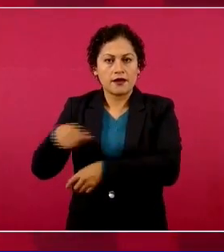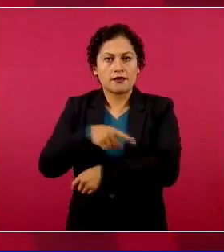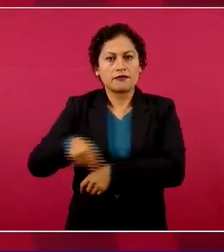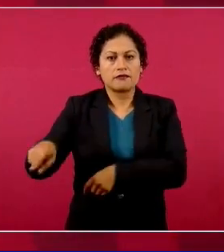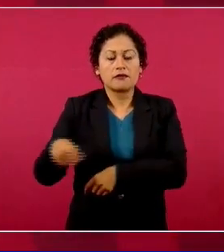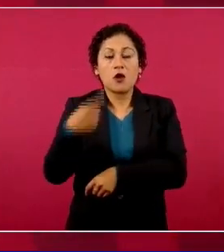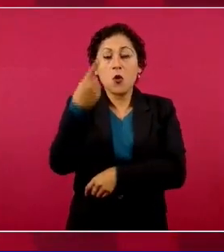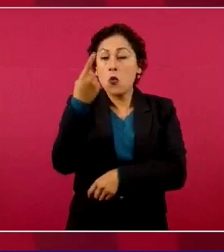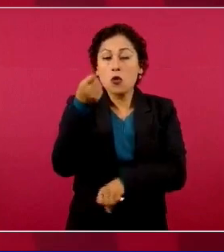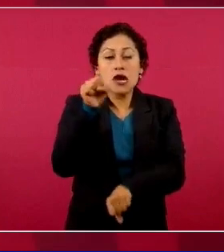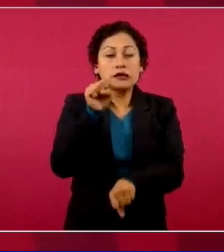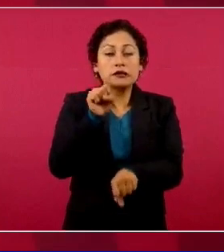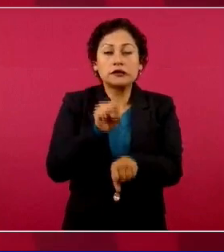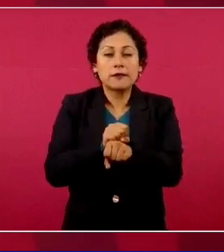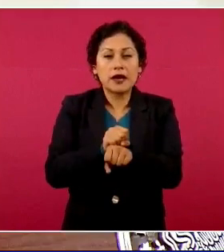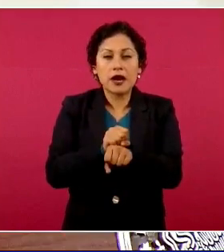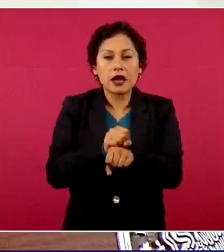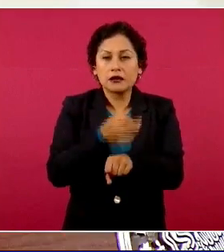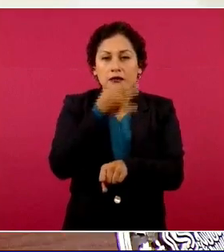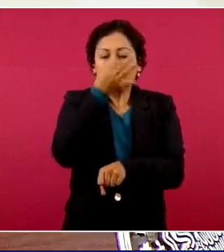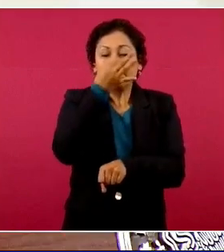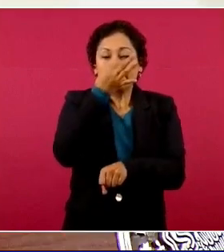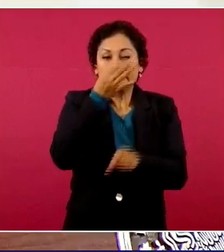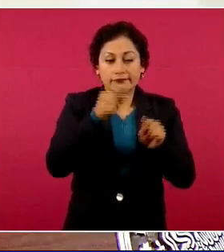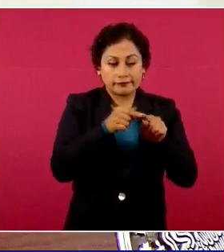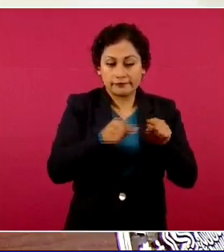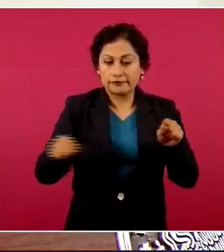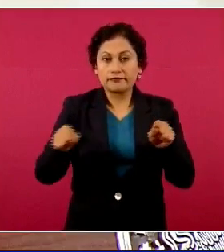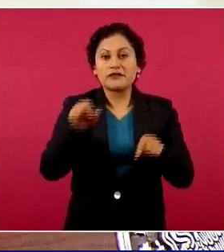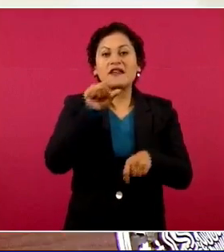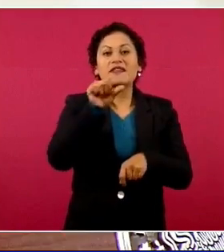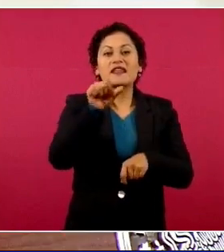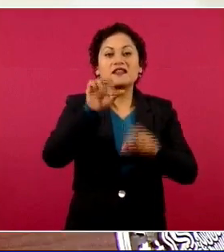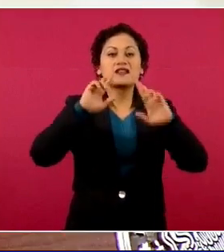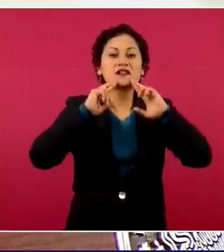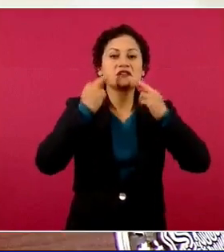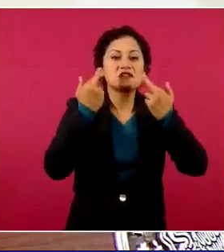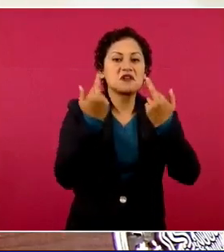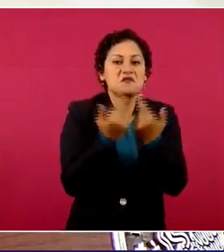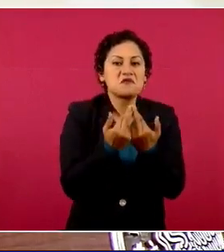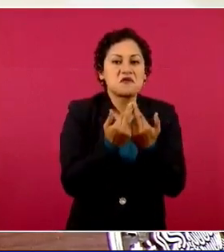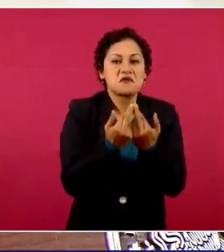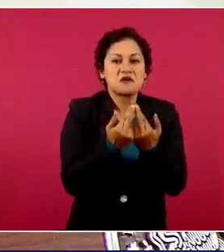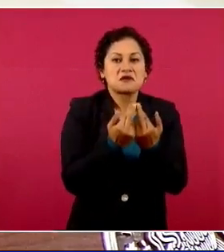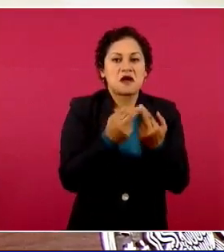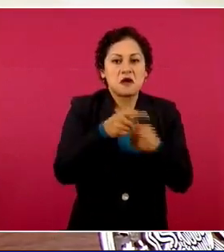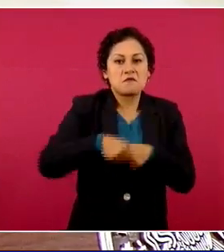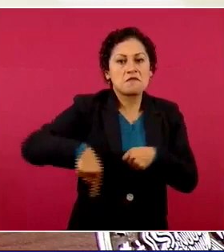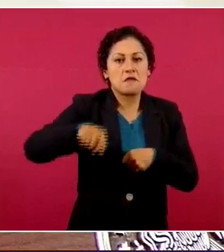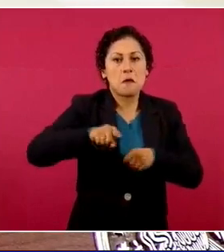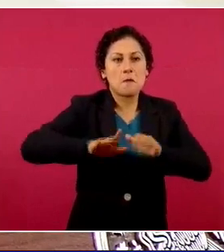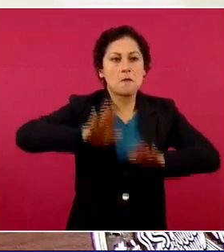se hicieron las 16 asambleas y las 16 anuencias